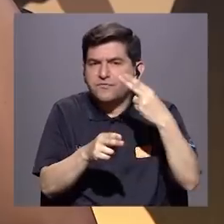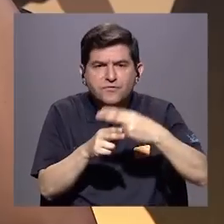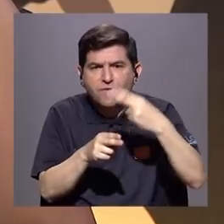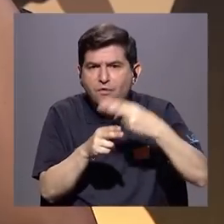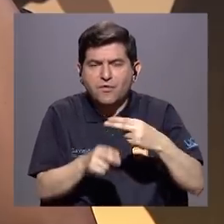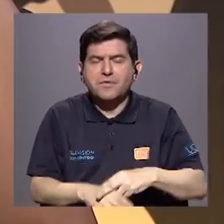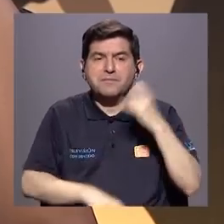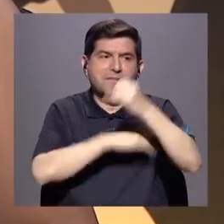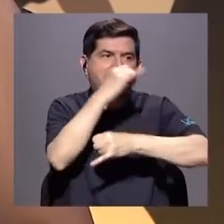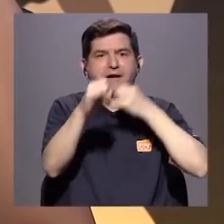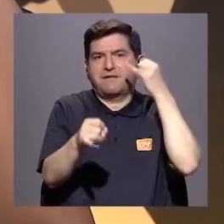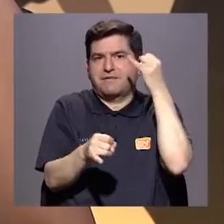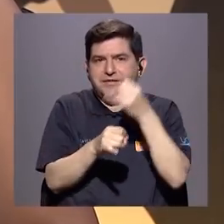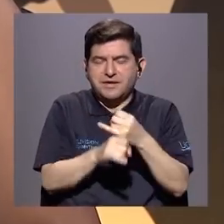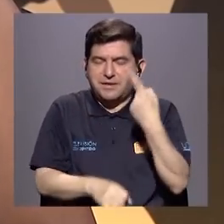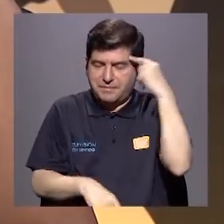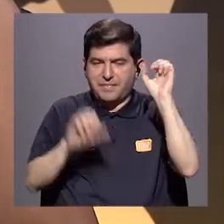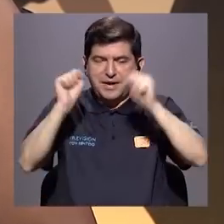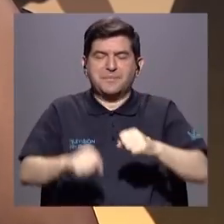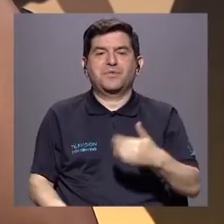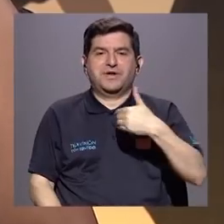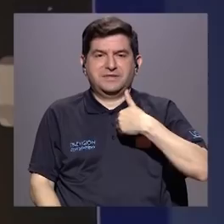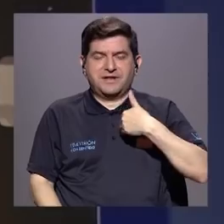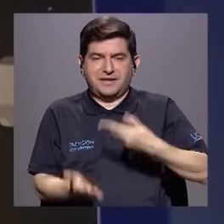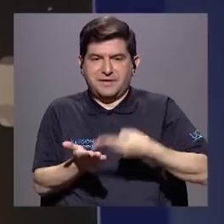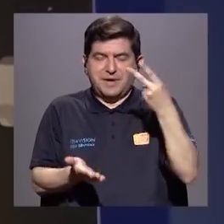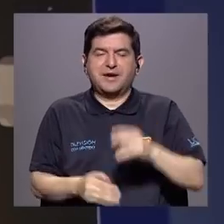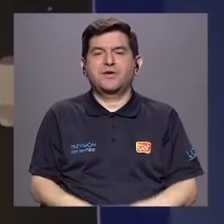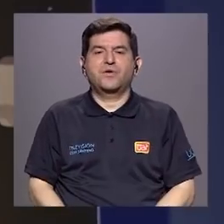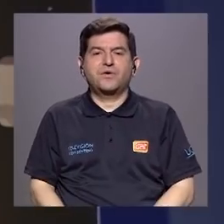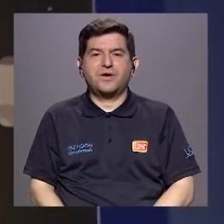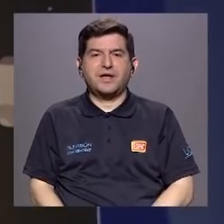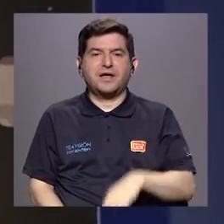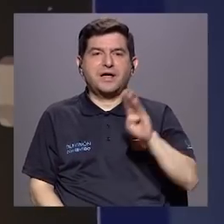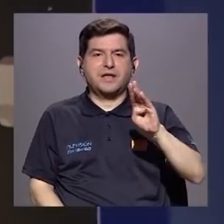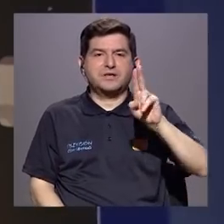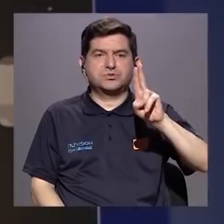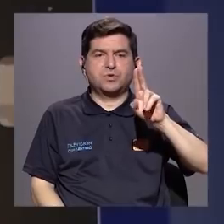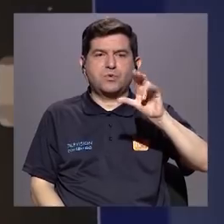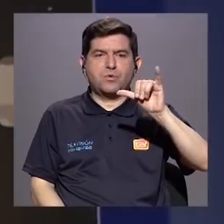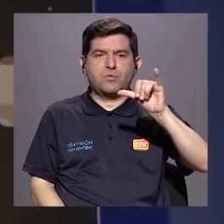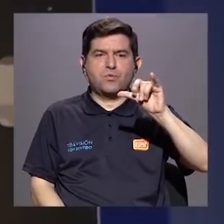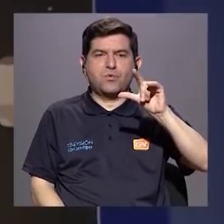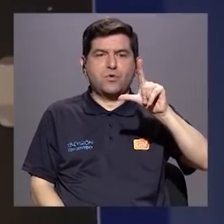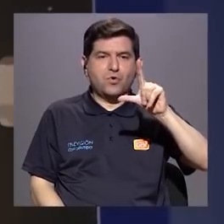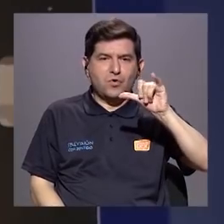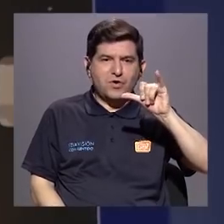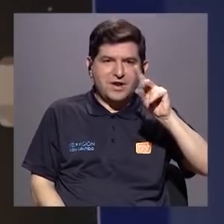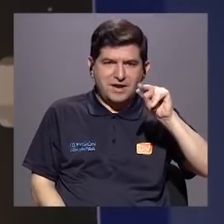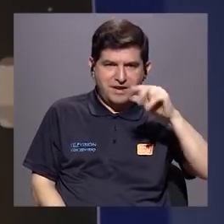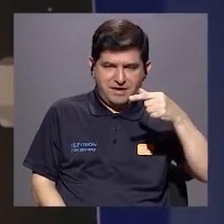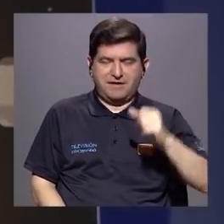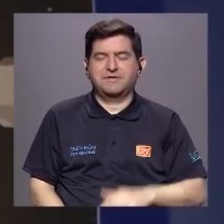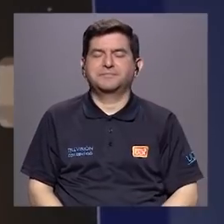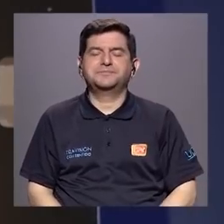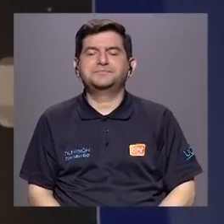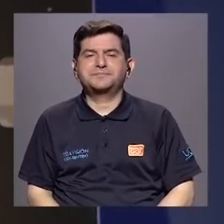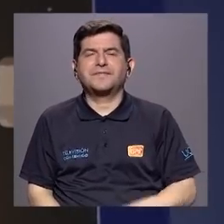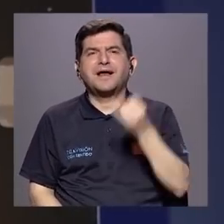internacionalmente y para darle validez es bullying. Bullying, exactamente. La idea para entrar en materia es,